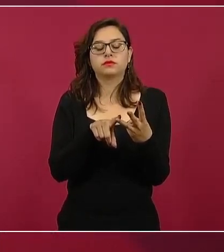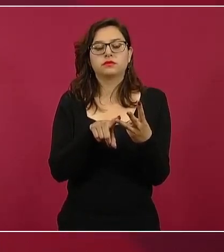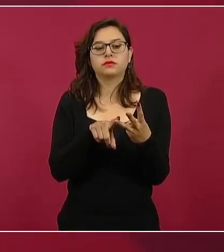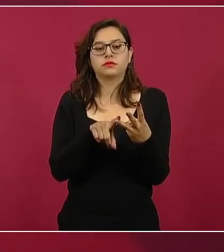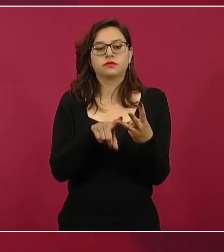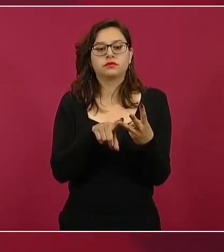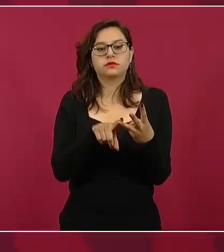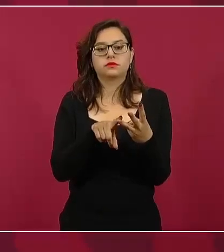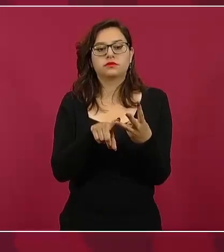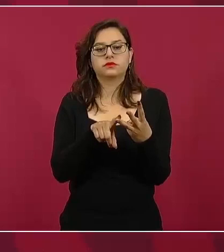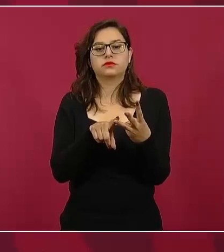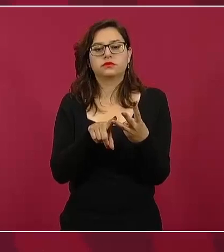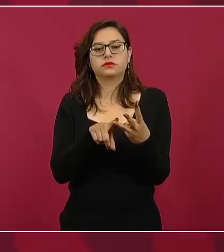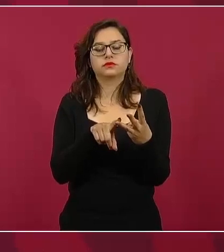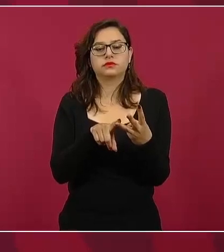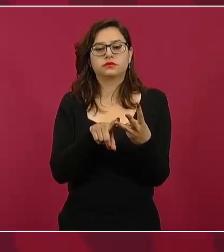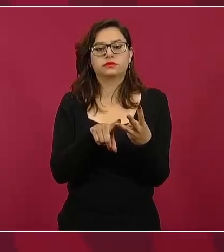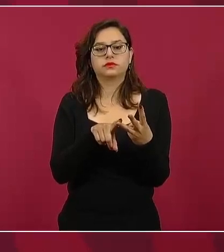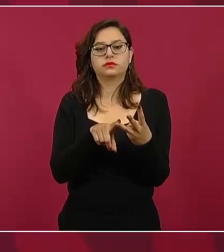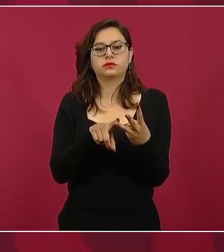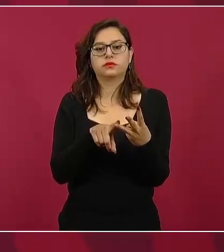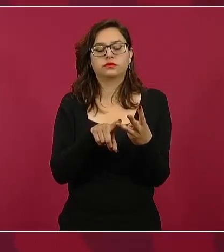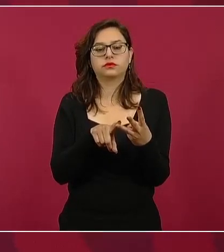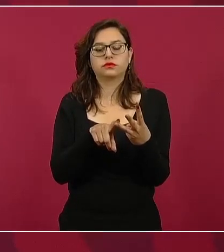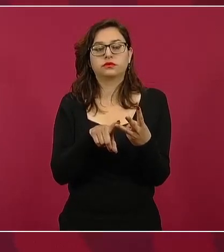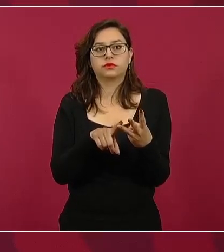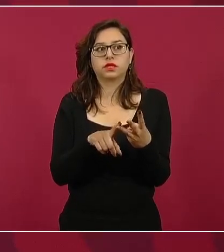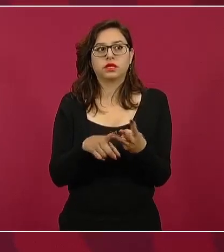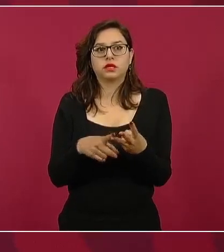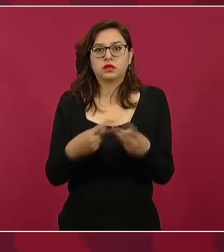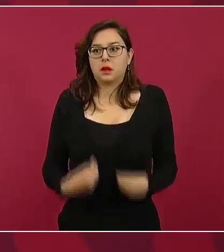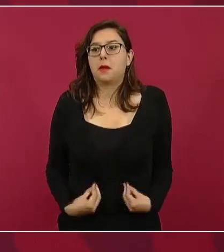libres de temores.